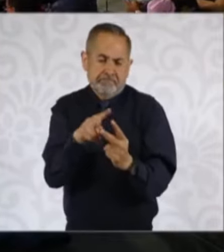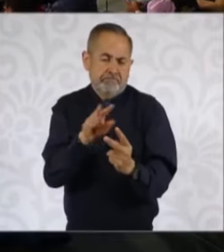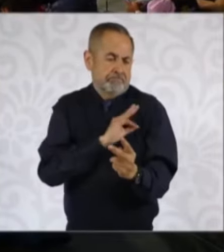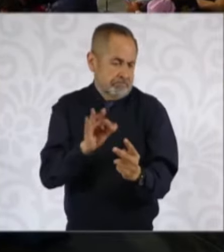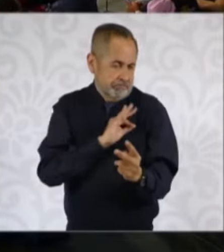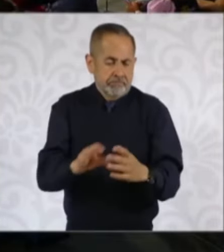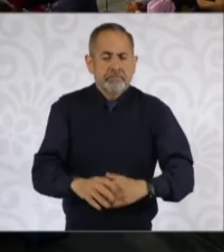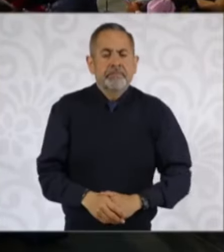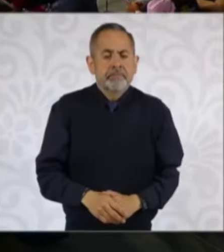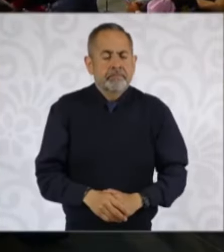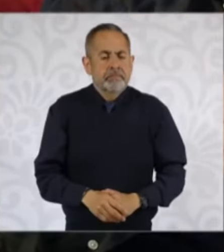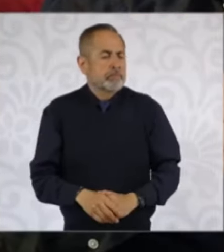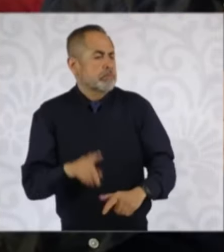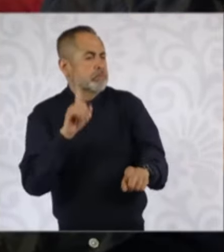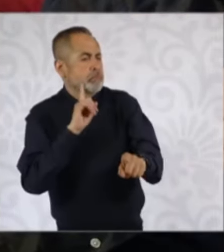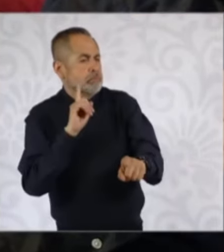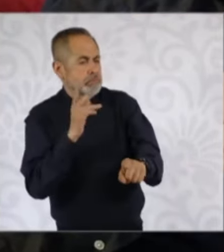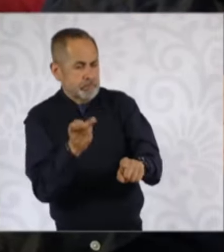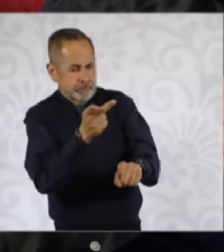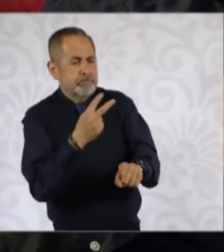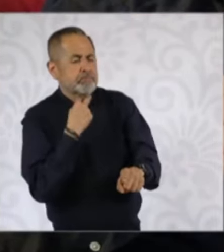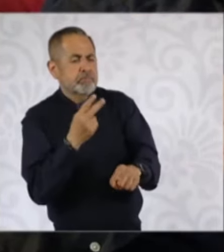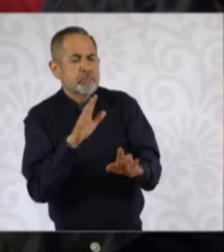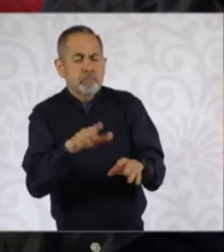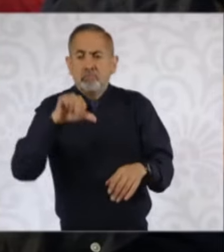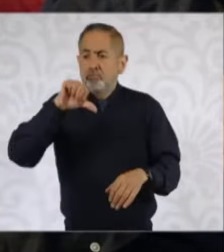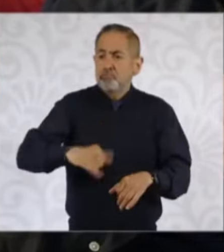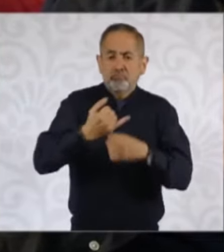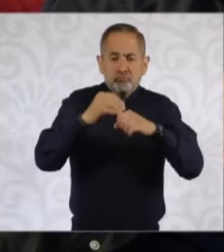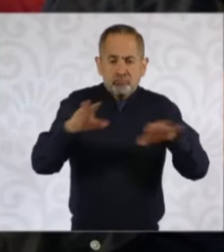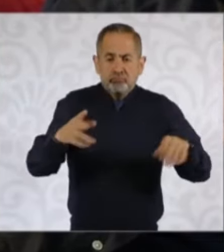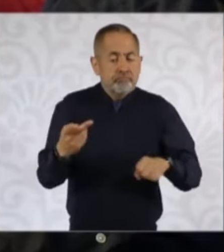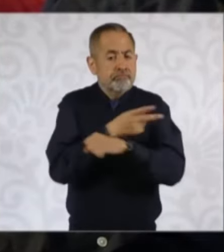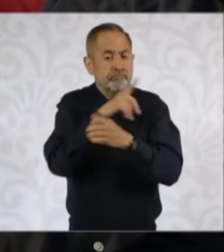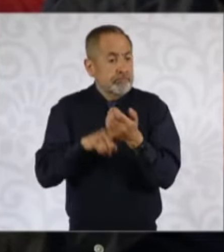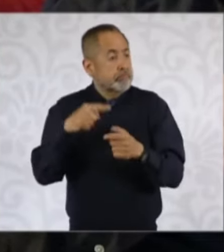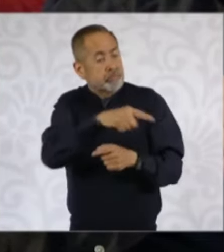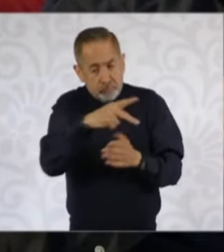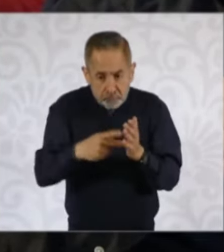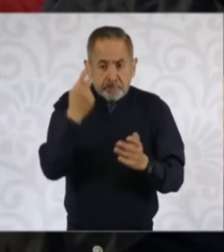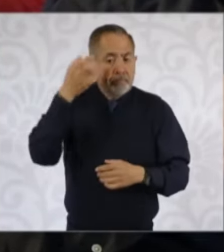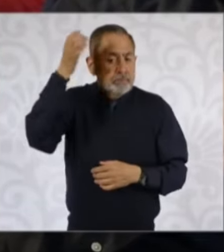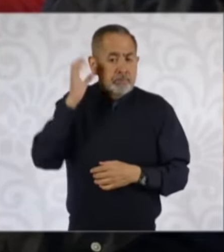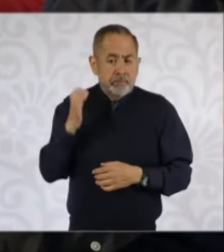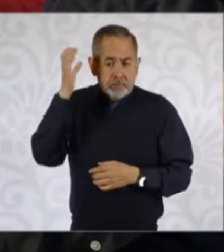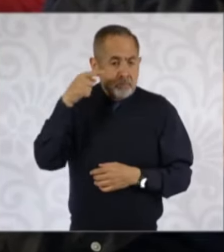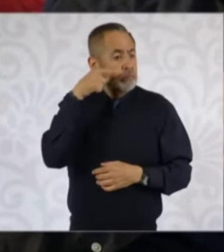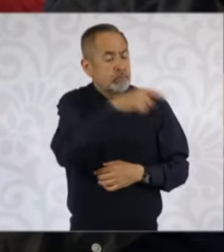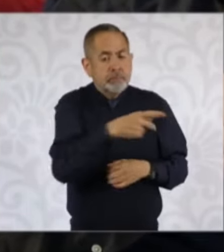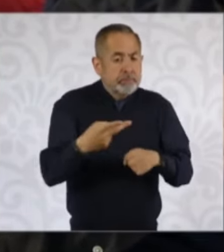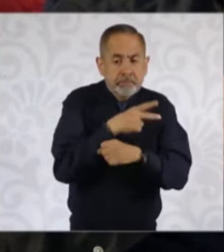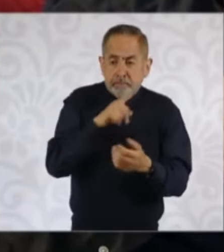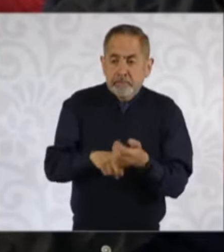Doctora, Presidenta, se lo pregunto porque también el día de hoy se da a conocer otro hecho también en Culiacán, en donde los militares